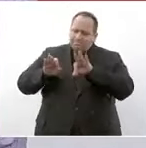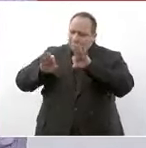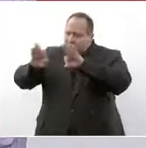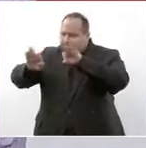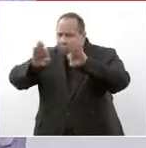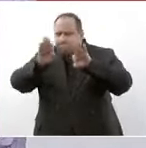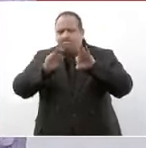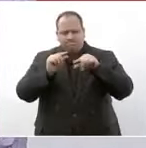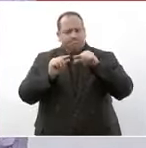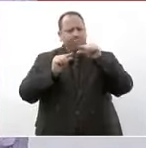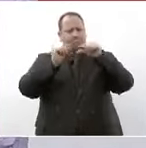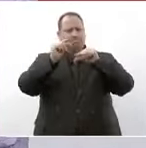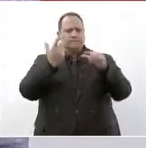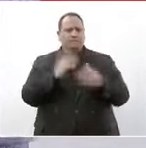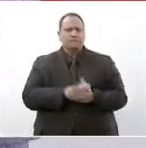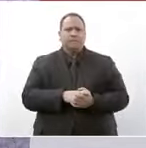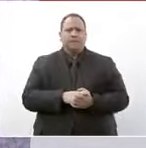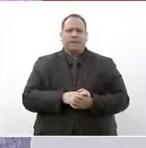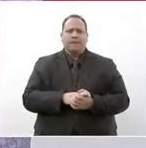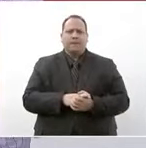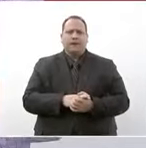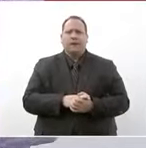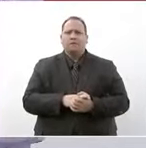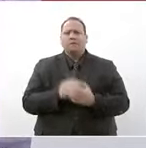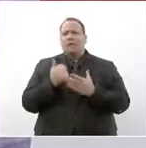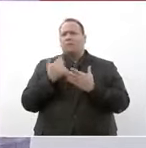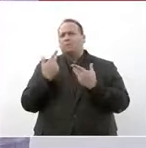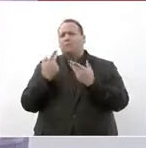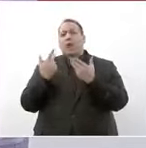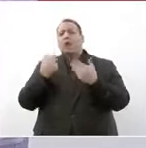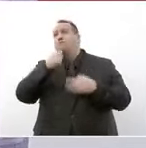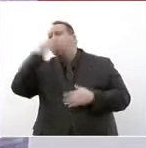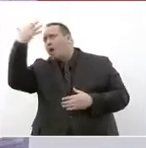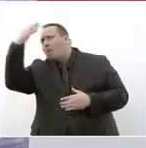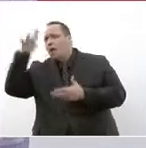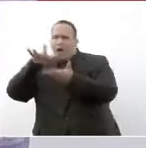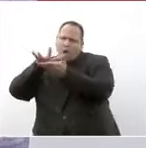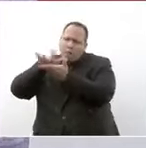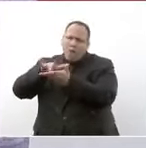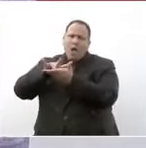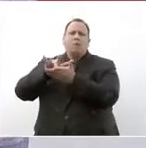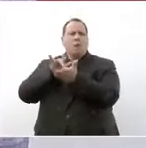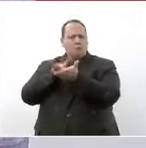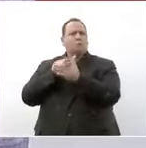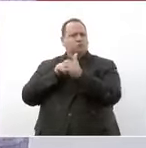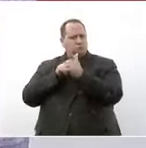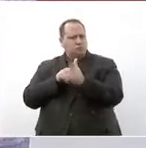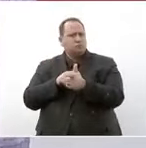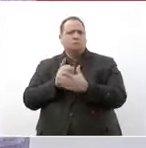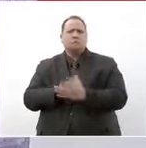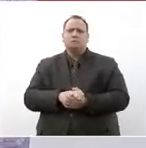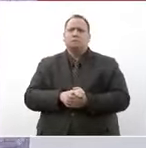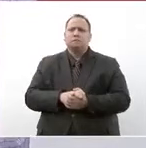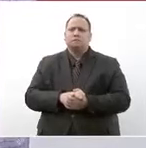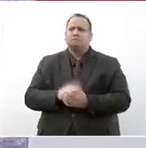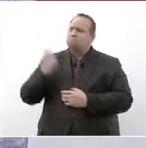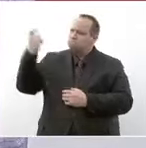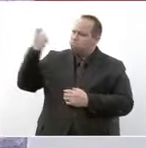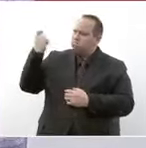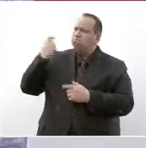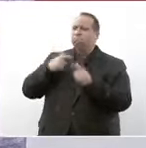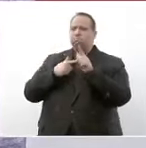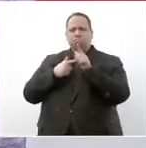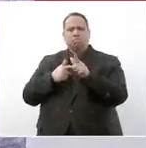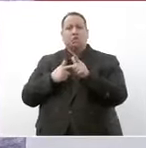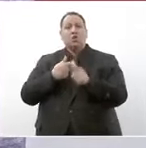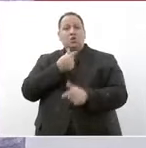se ayuda a todos los adultos mayores se va a seguir apoyando con las pensiones